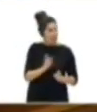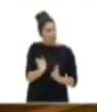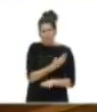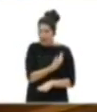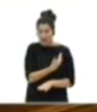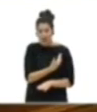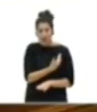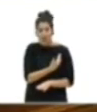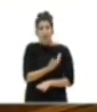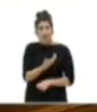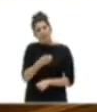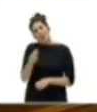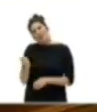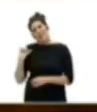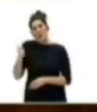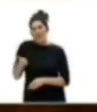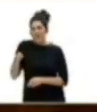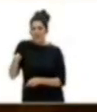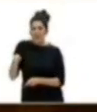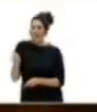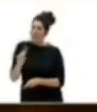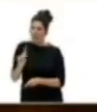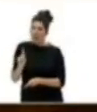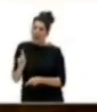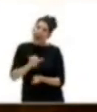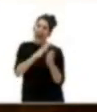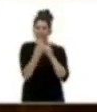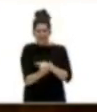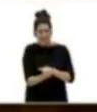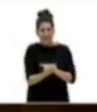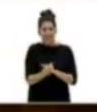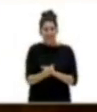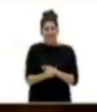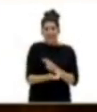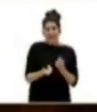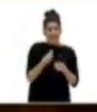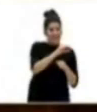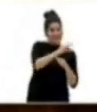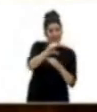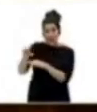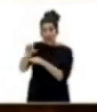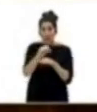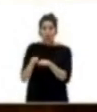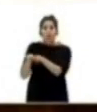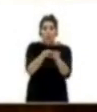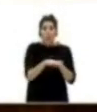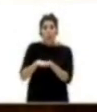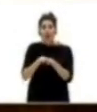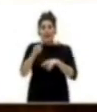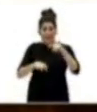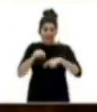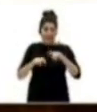que más tienen. La redistribución de la riqueza debe ser más equitativa y la aplicación de los impuestos debe ser por tramos.